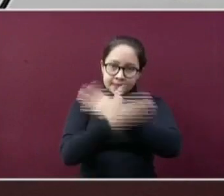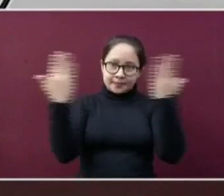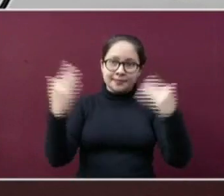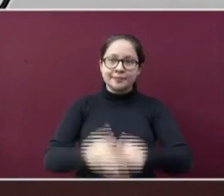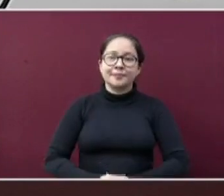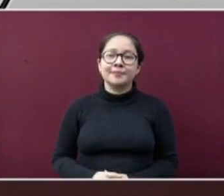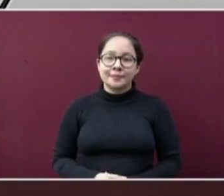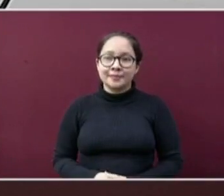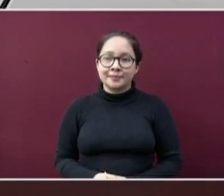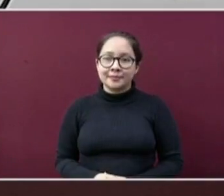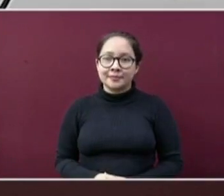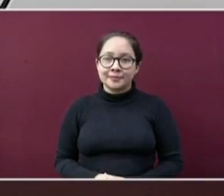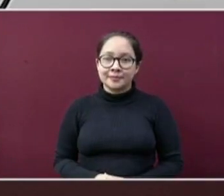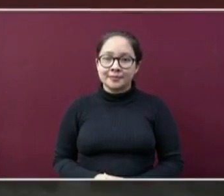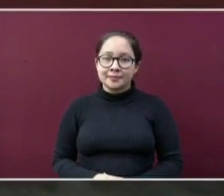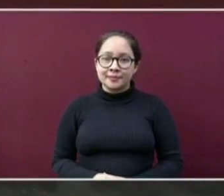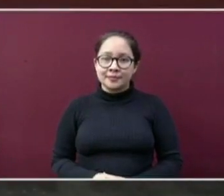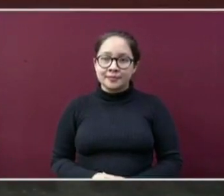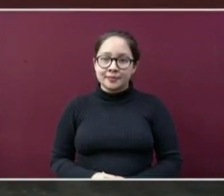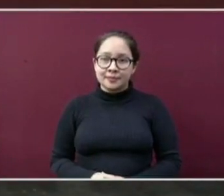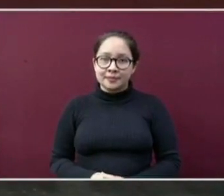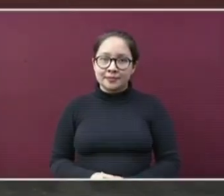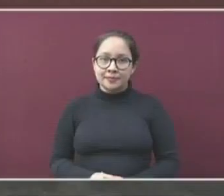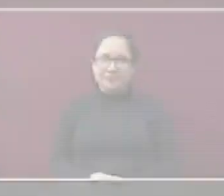ustedes muy, pero muy buenas noches.